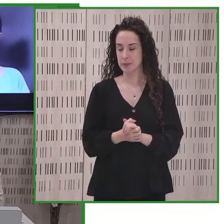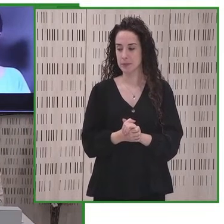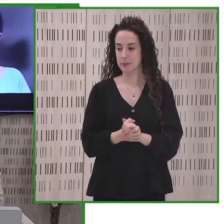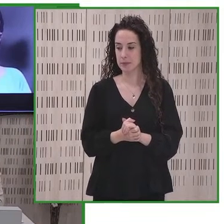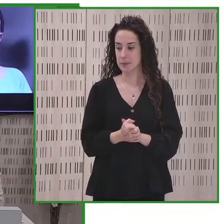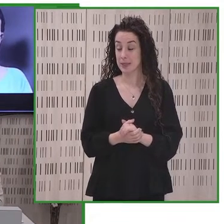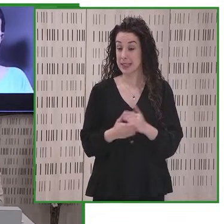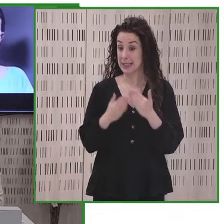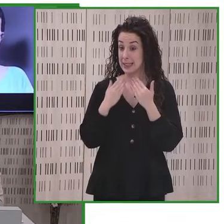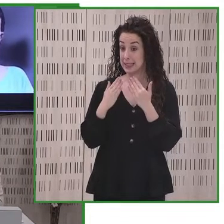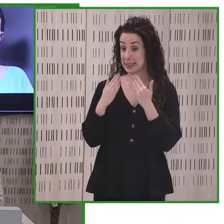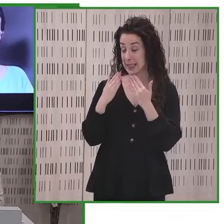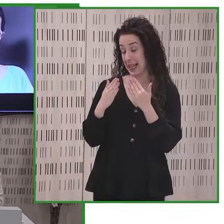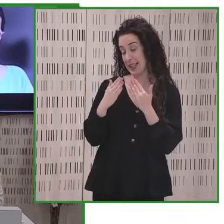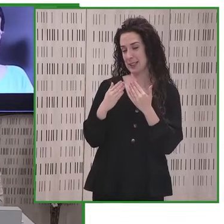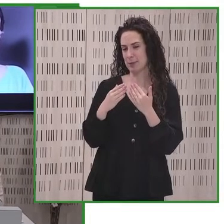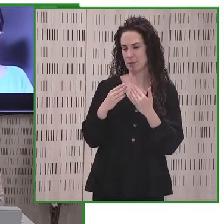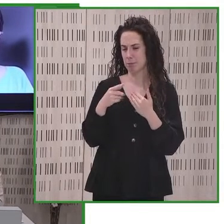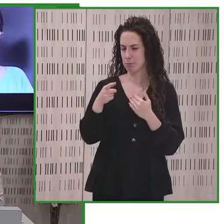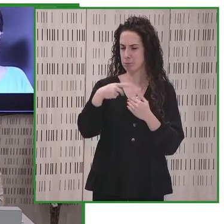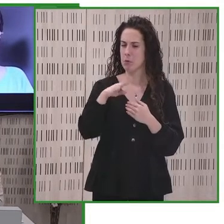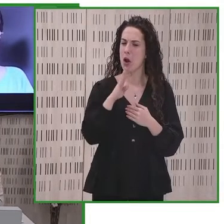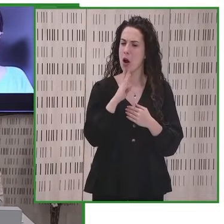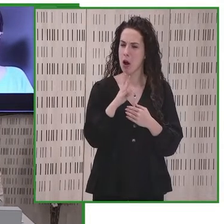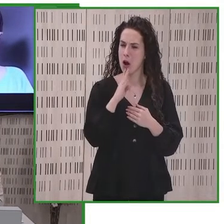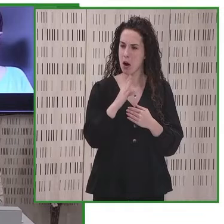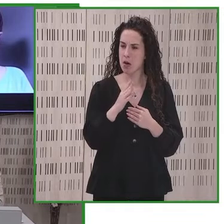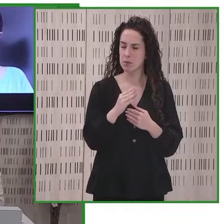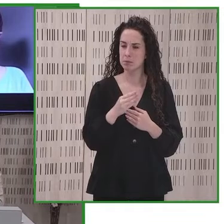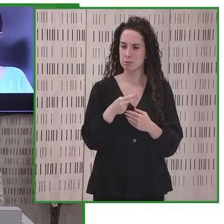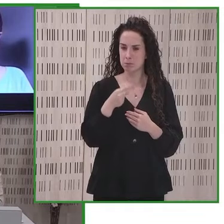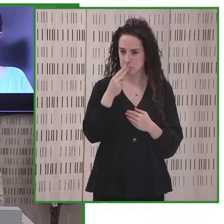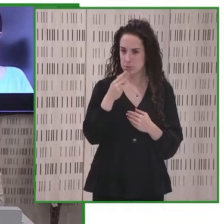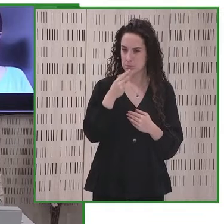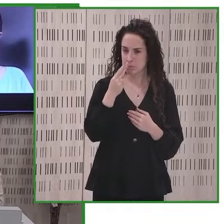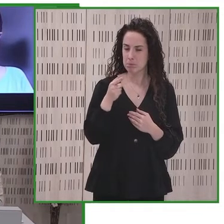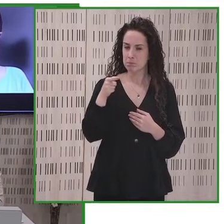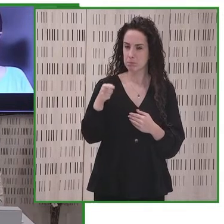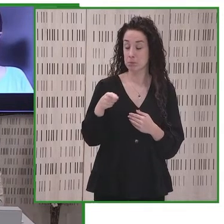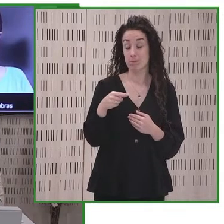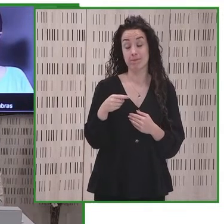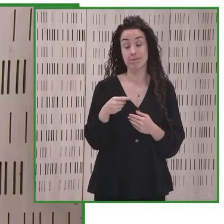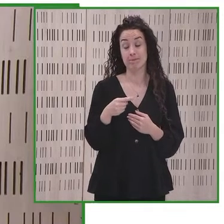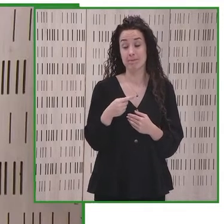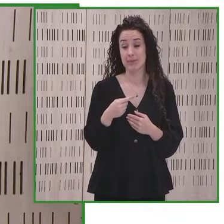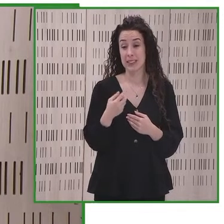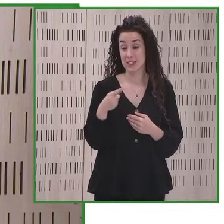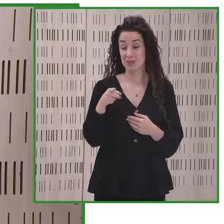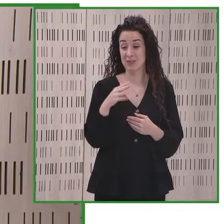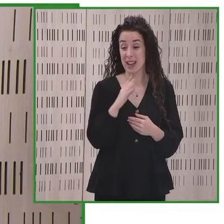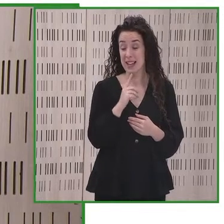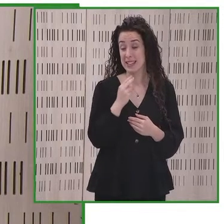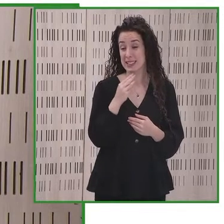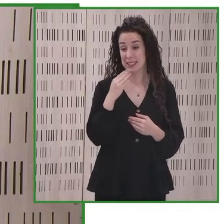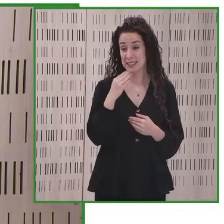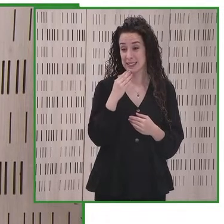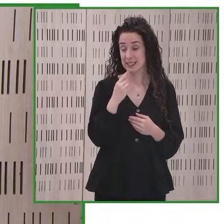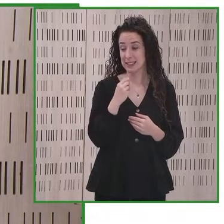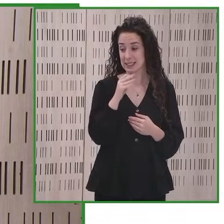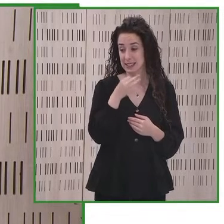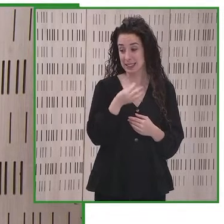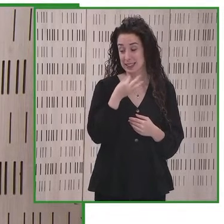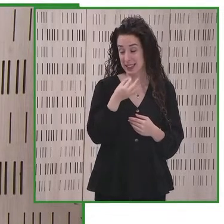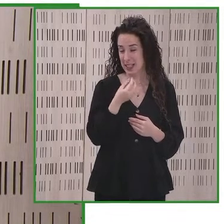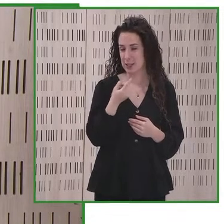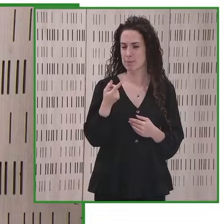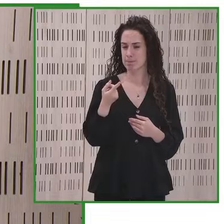Muchas gracias Catalina por tus palabras la verdad es que tal como tú mencionas y Alberto lo comentó tenemos